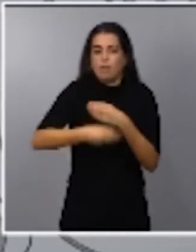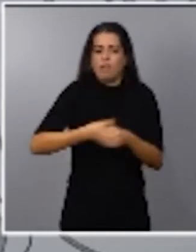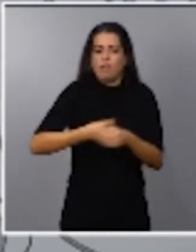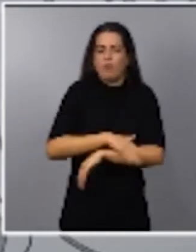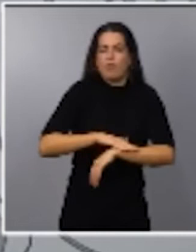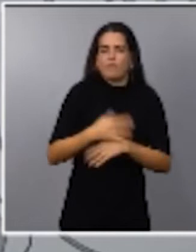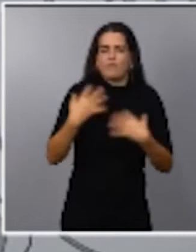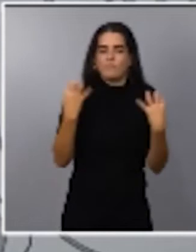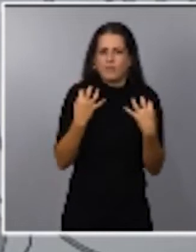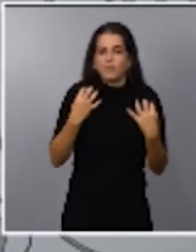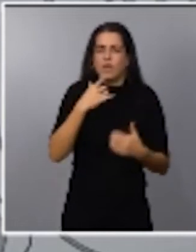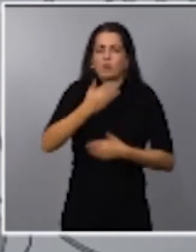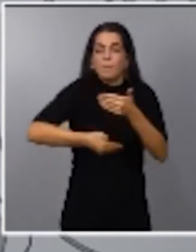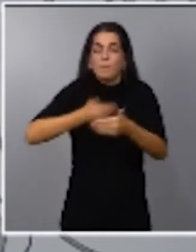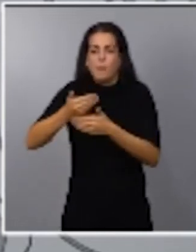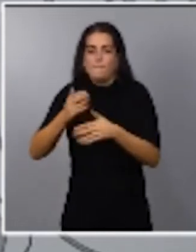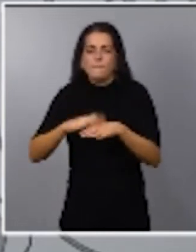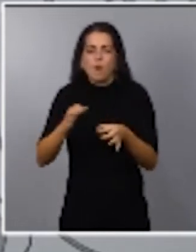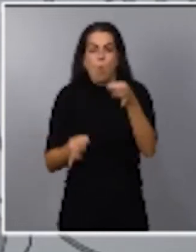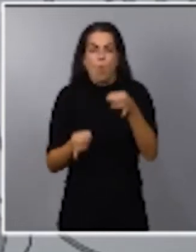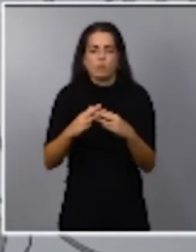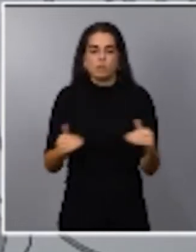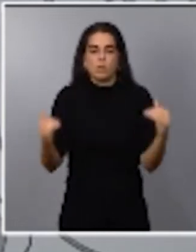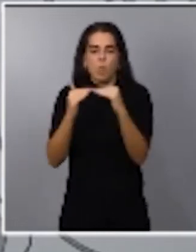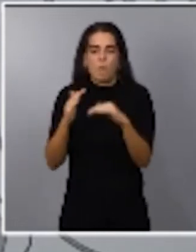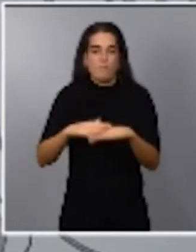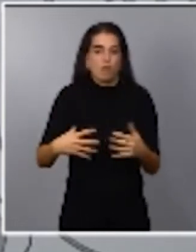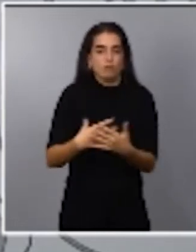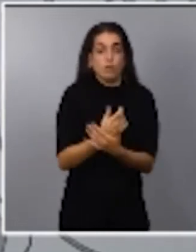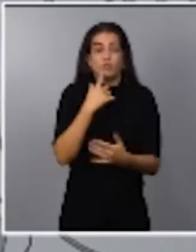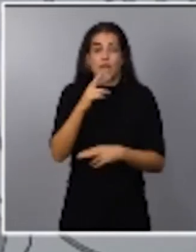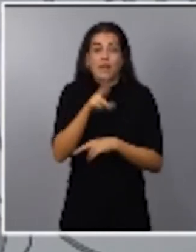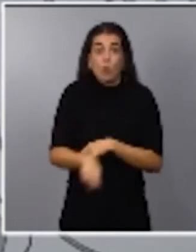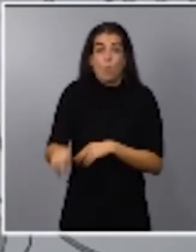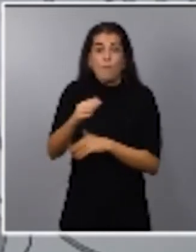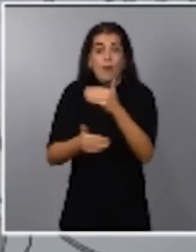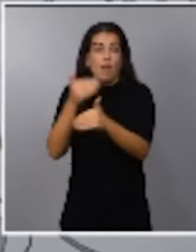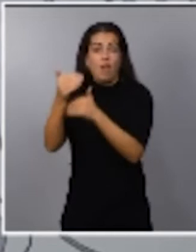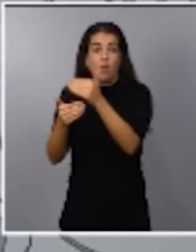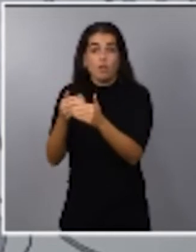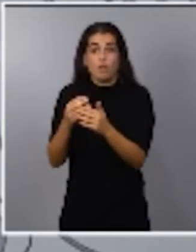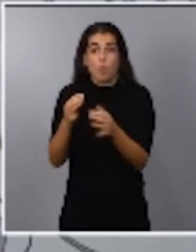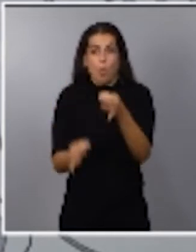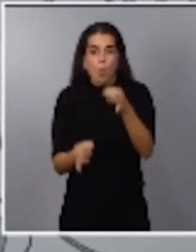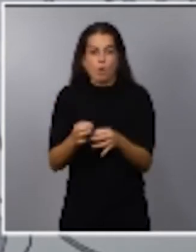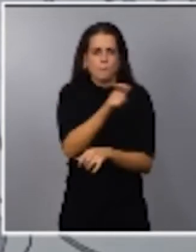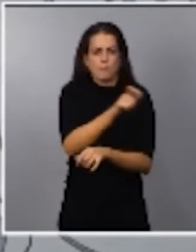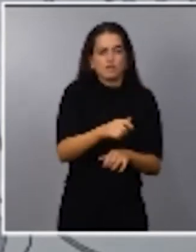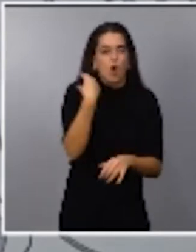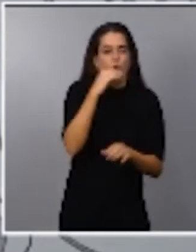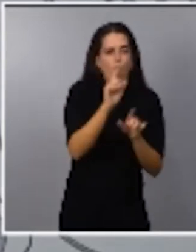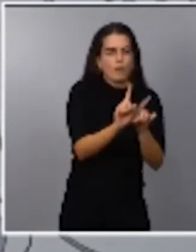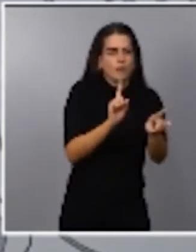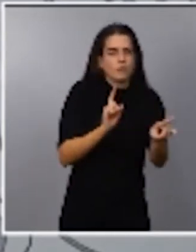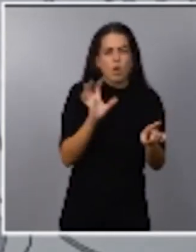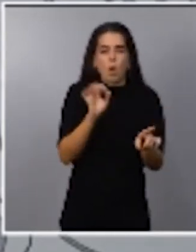recuperación justa para todos. Y de esta recuperación justa nadie se queda atrás, ni los jóvenes, ni los más mayores que cobran sus